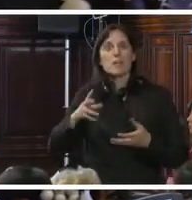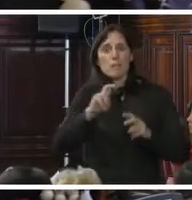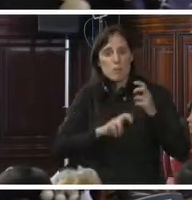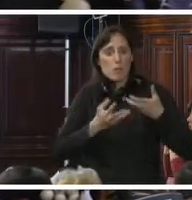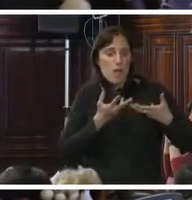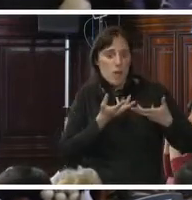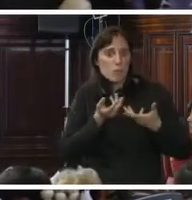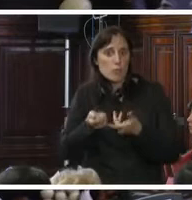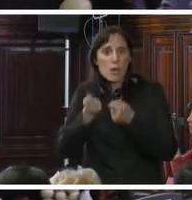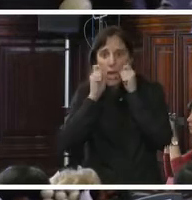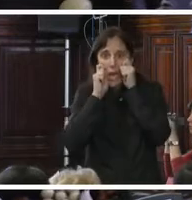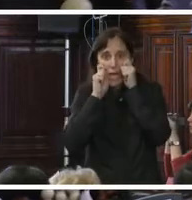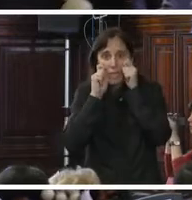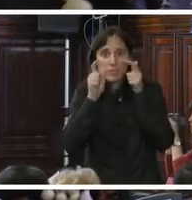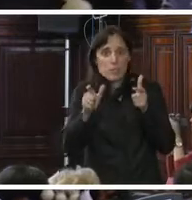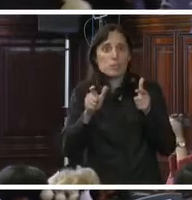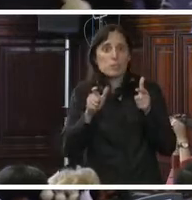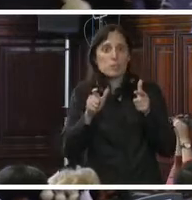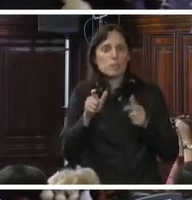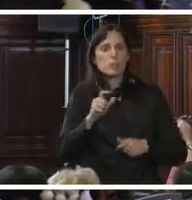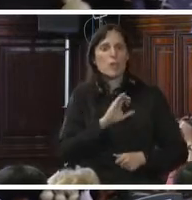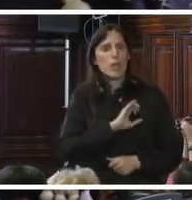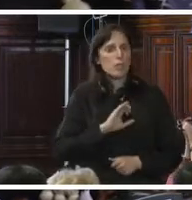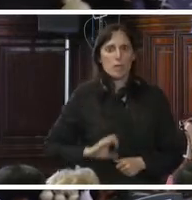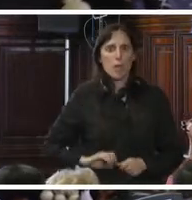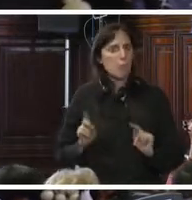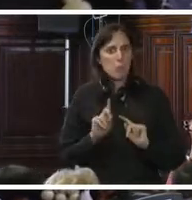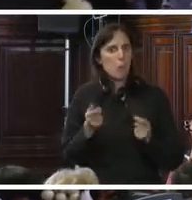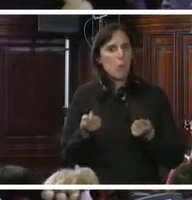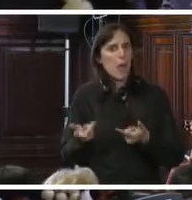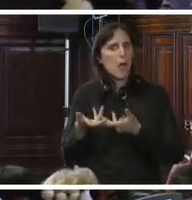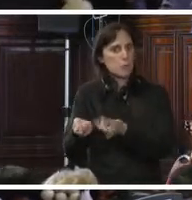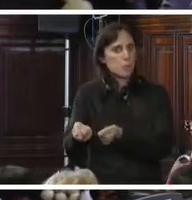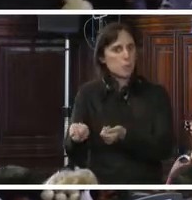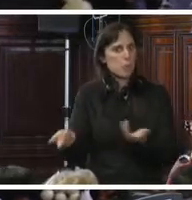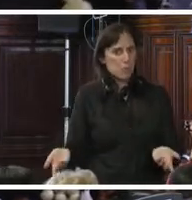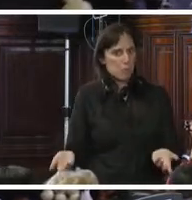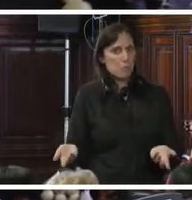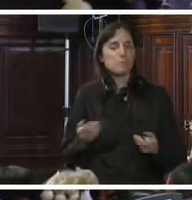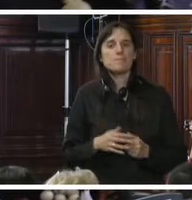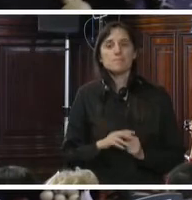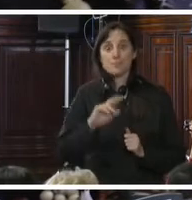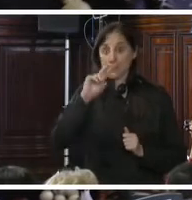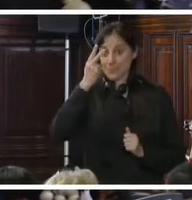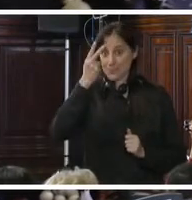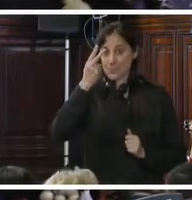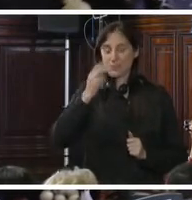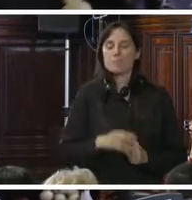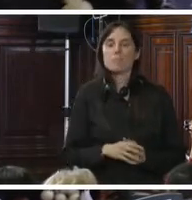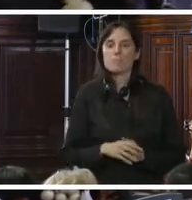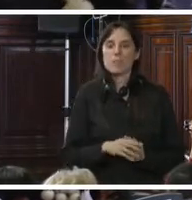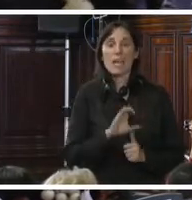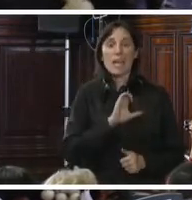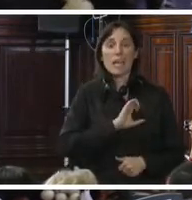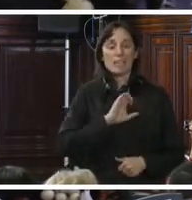servicios de atención a víctimas de trata y no servicios estatales, como debería ser. En segundo lugar, desde